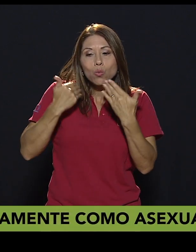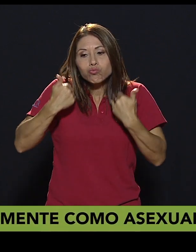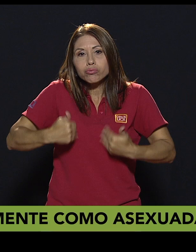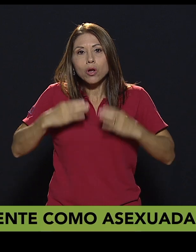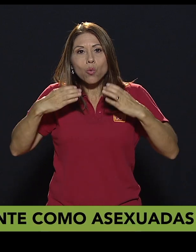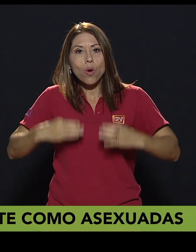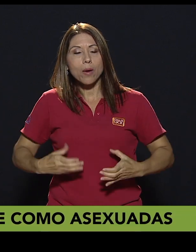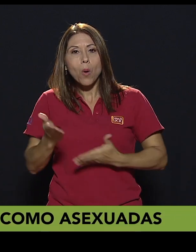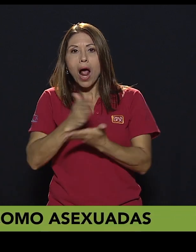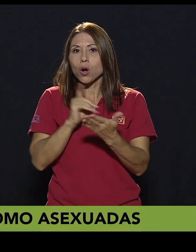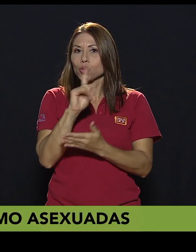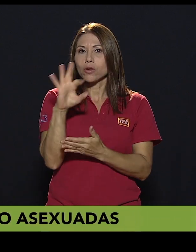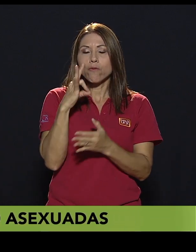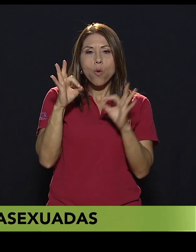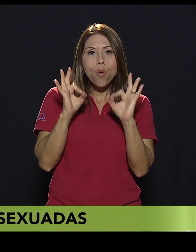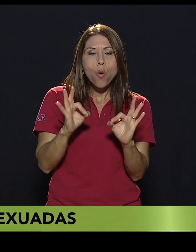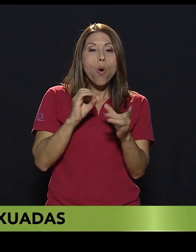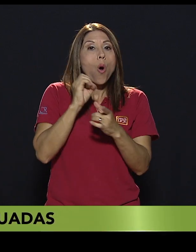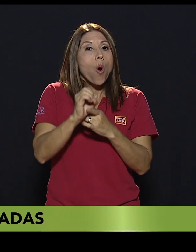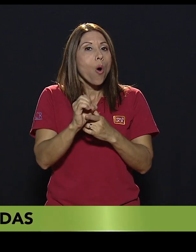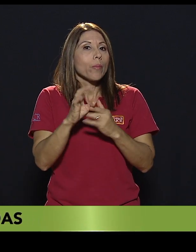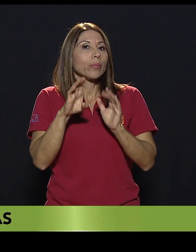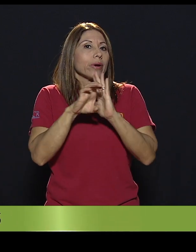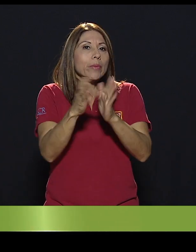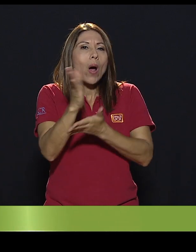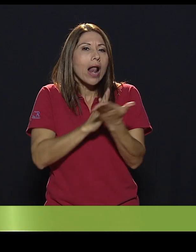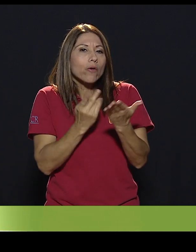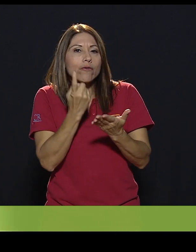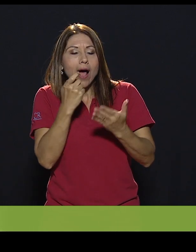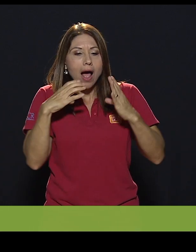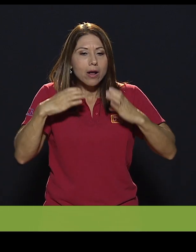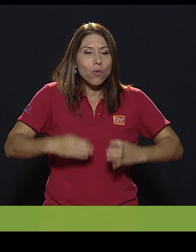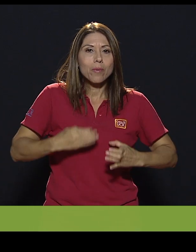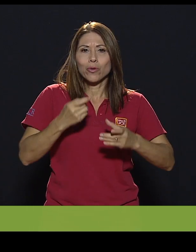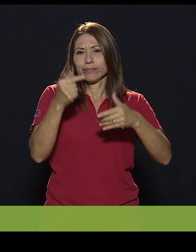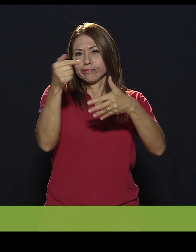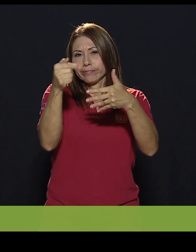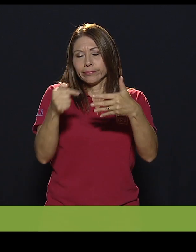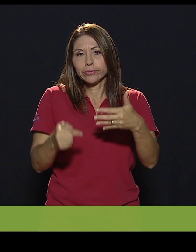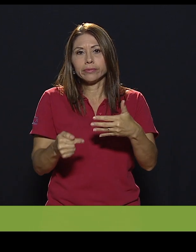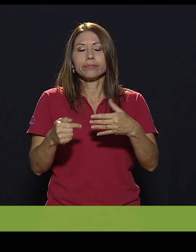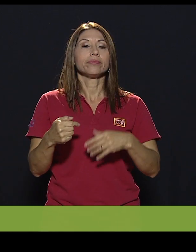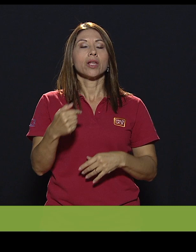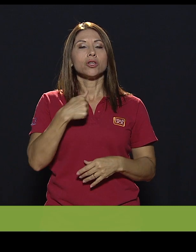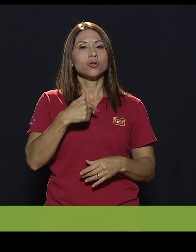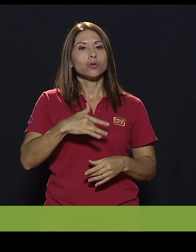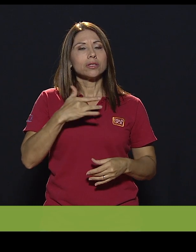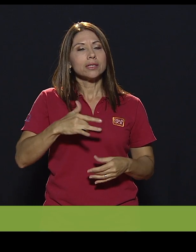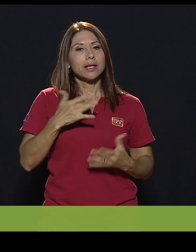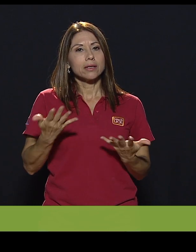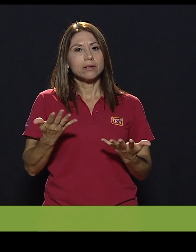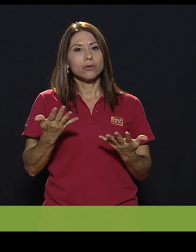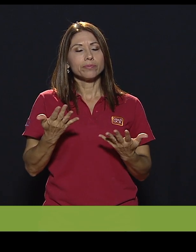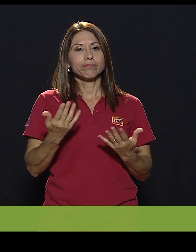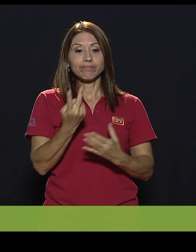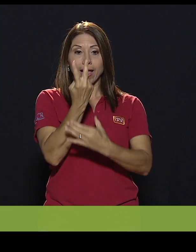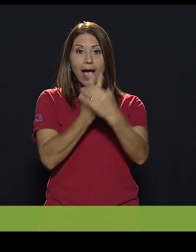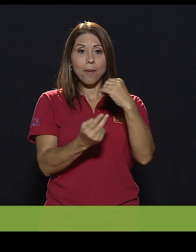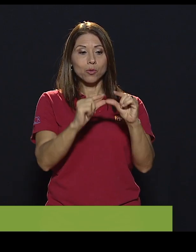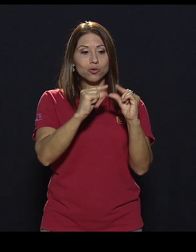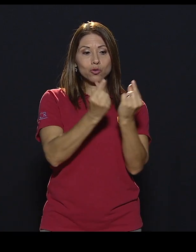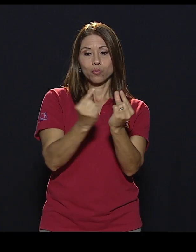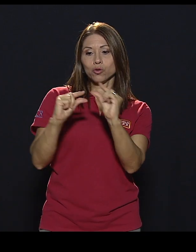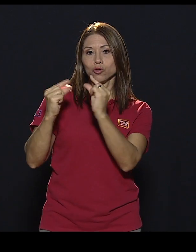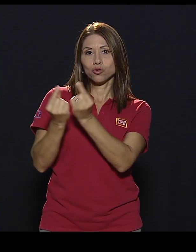en el cuerpo, ¿verdad? Que no contamos con alguna extremidad o lo que sea. Entonces, yo sí siento que ambos grupos